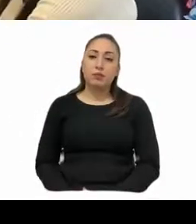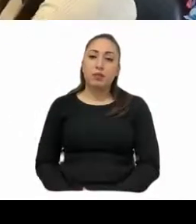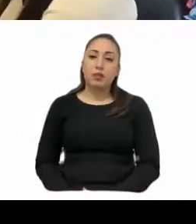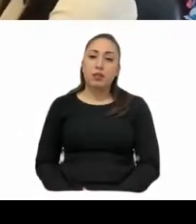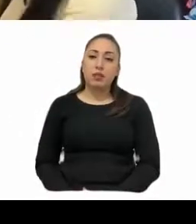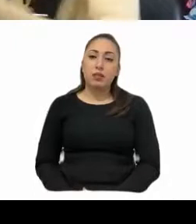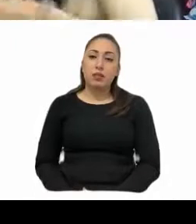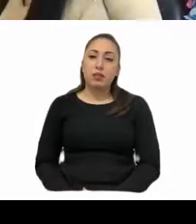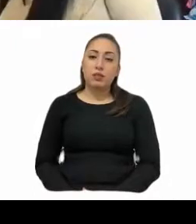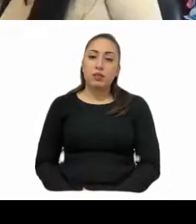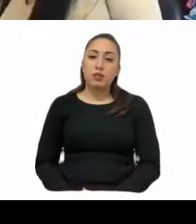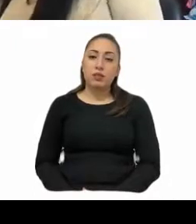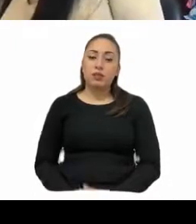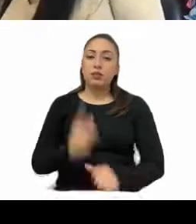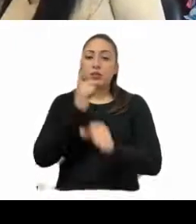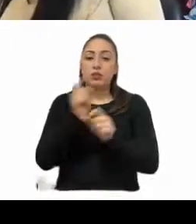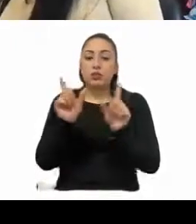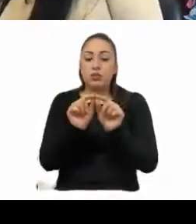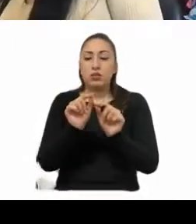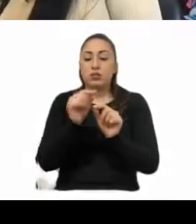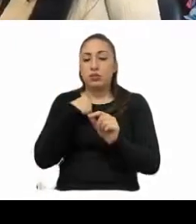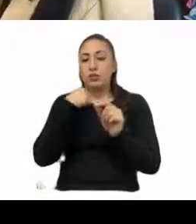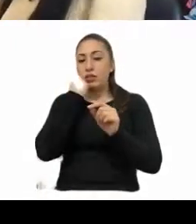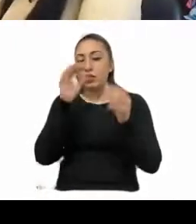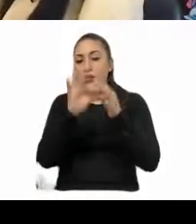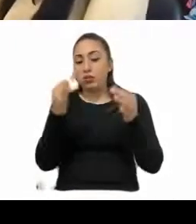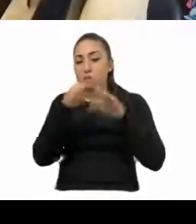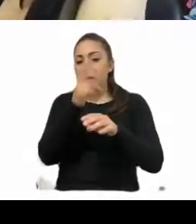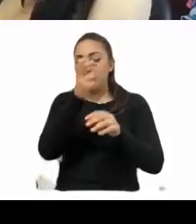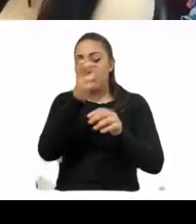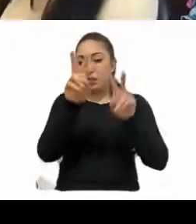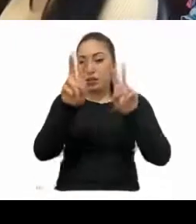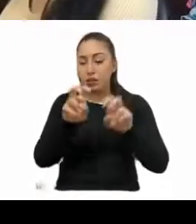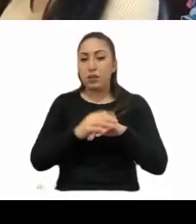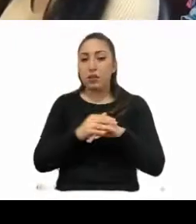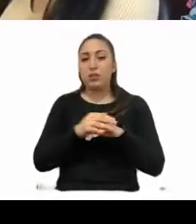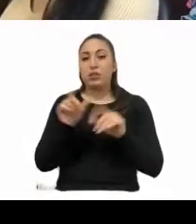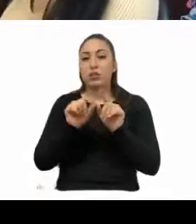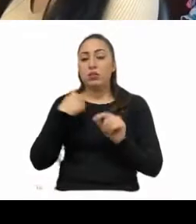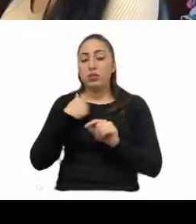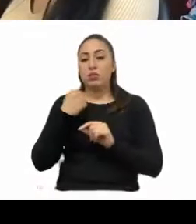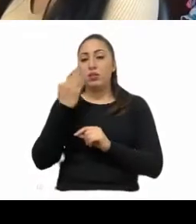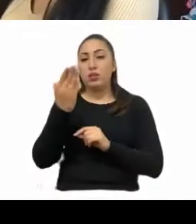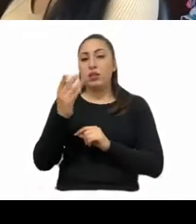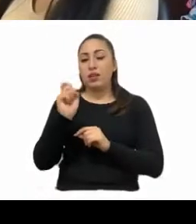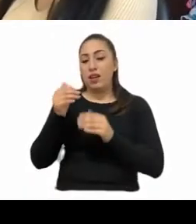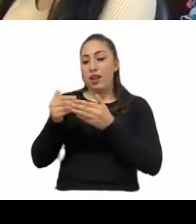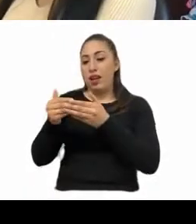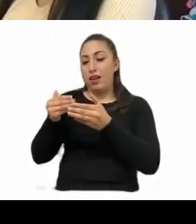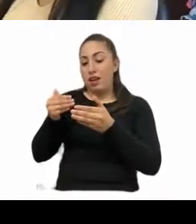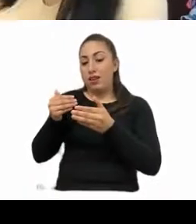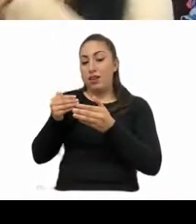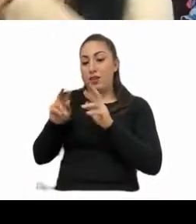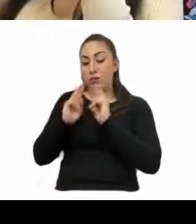hacer una observación, un extrañamiento. Yo quisiera que en las sesiones previas a las reuniones de la Comisión de Desarrollo